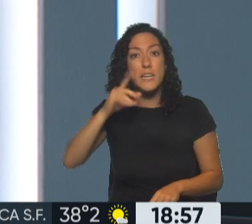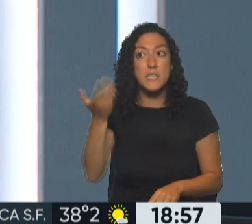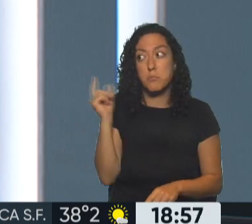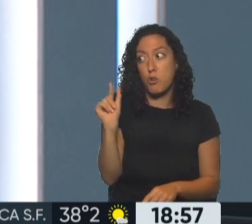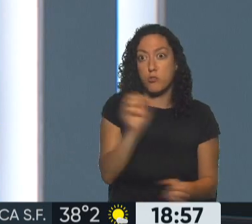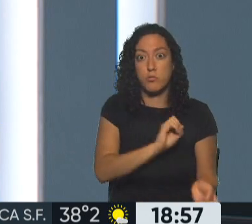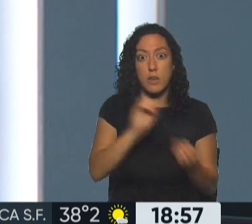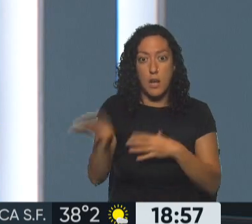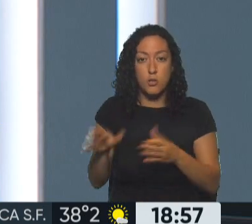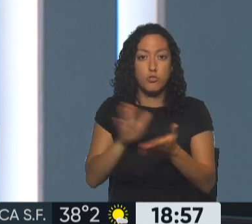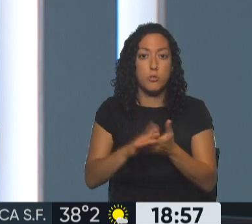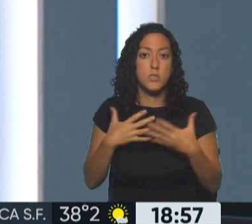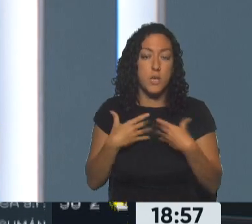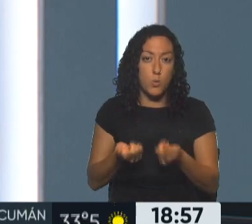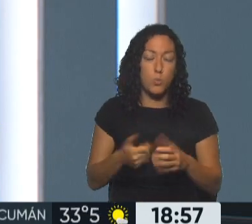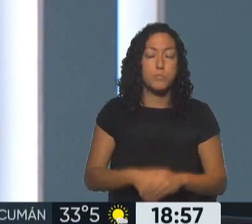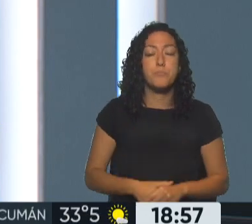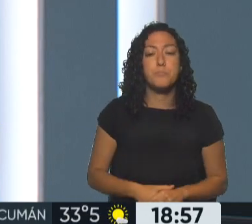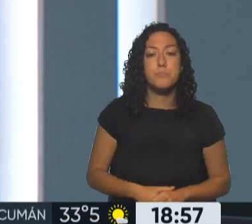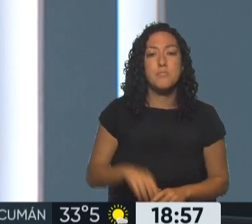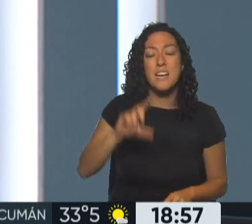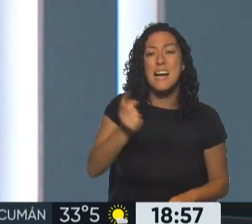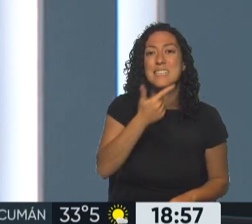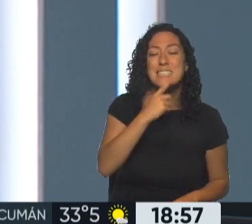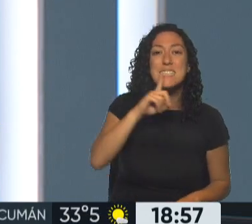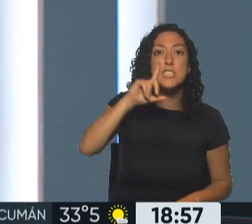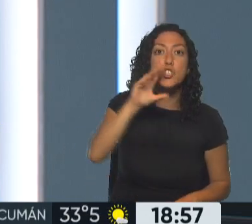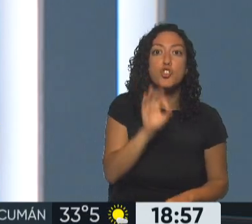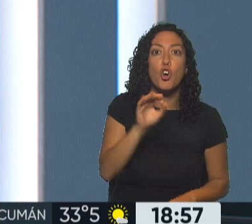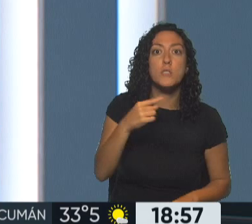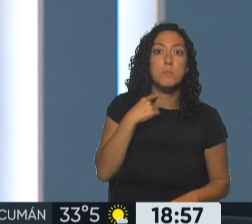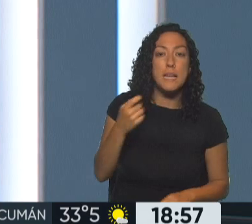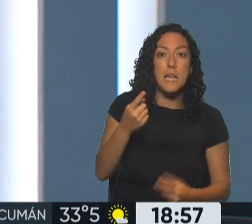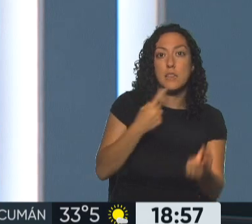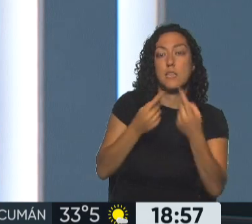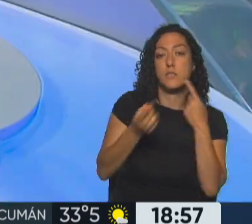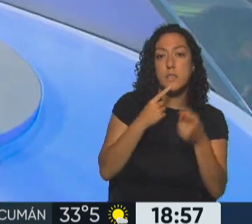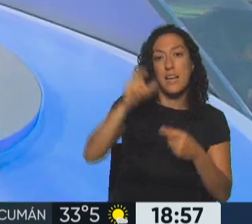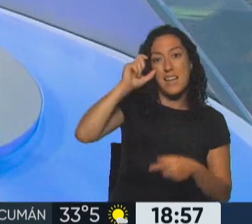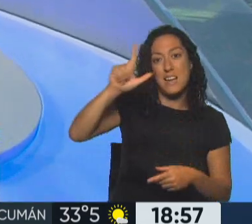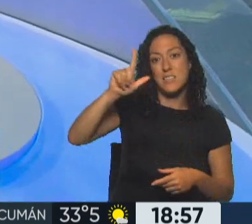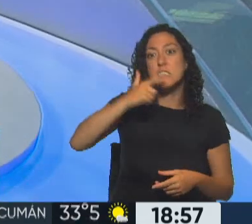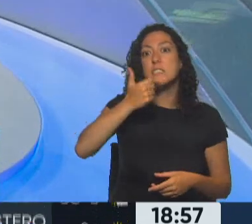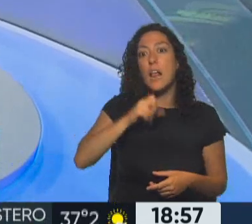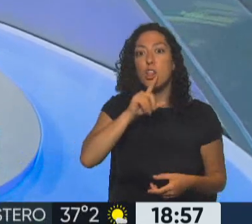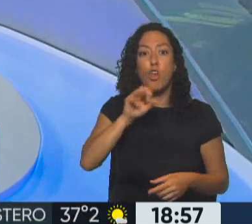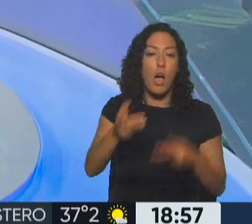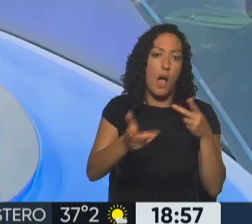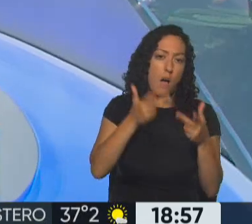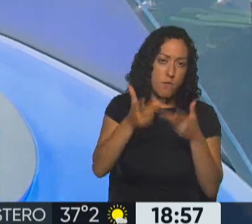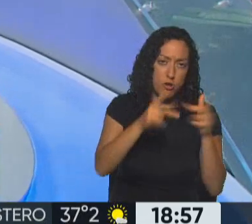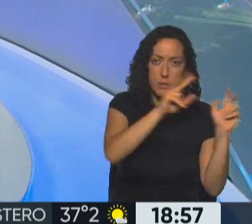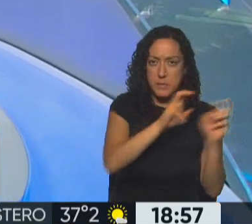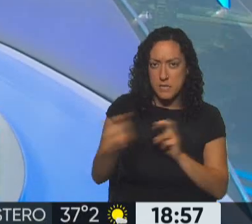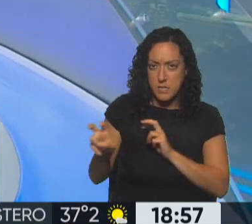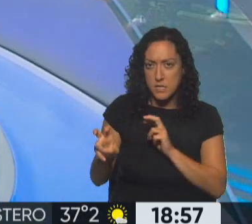Fujimori por cuestiones de salud. ¿Qué dijo Pedro Castillo a este medio español, El Salto? Habló de varios temas. Por supuesto, uno